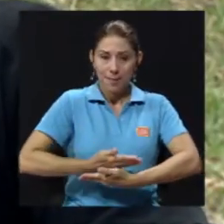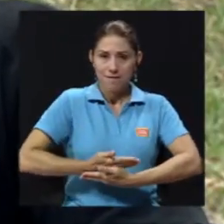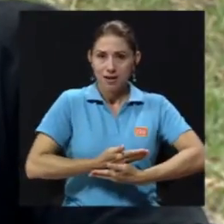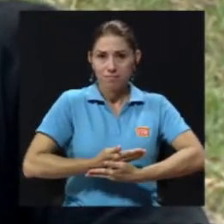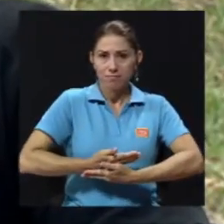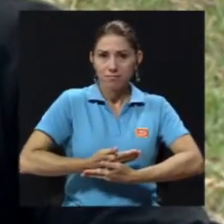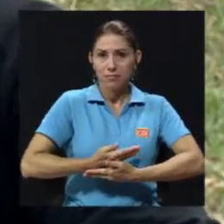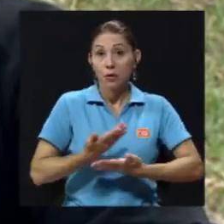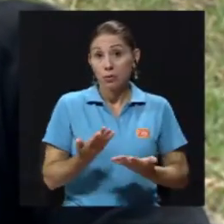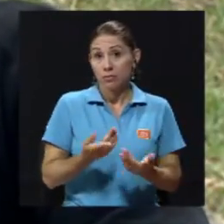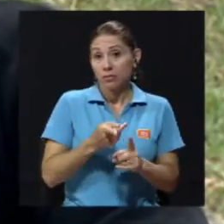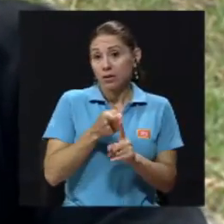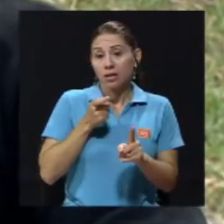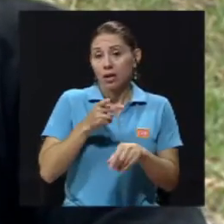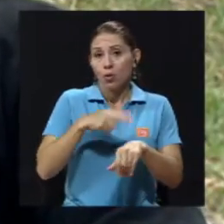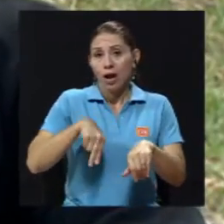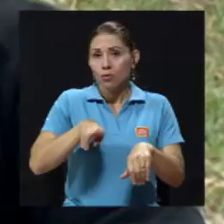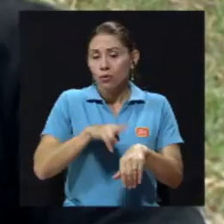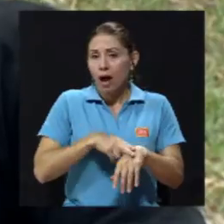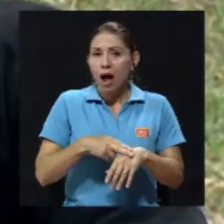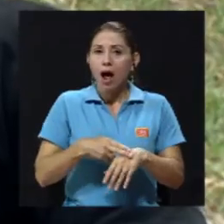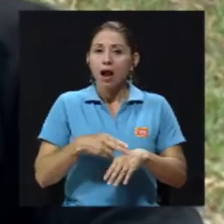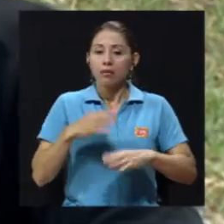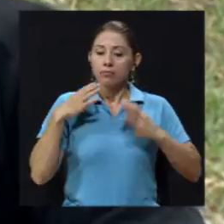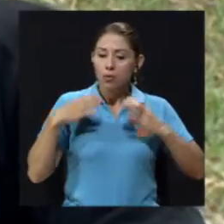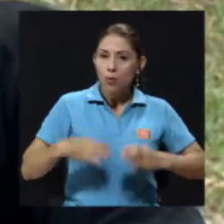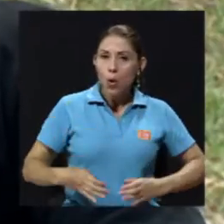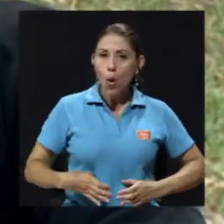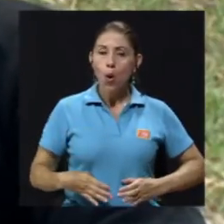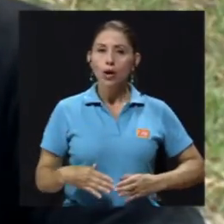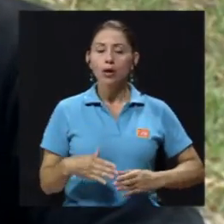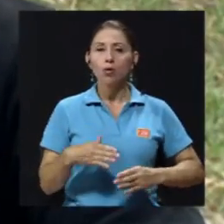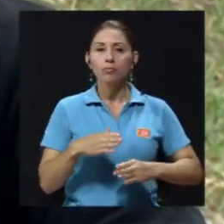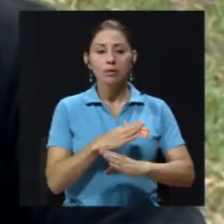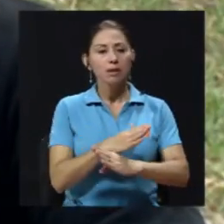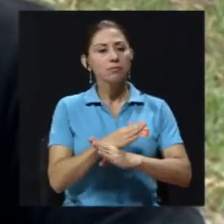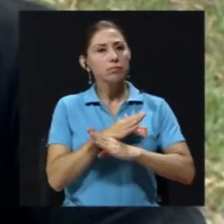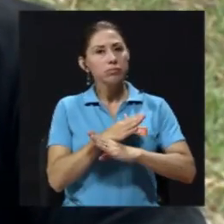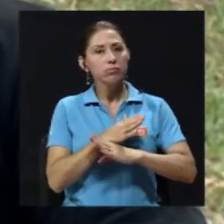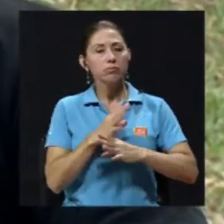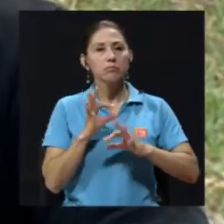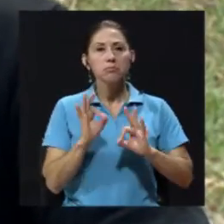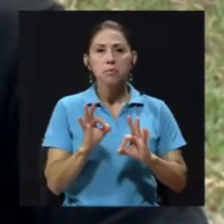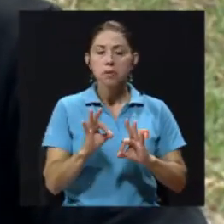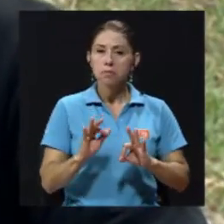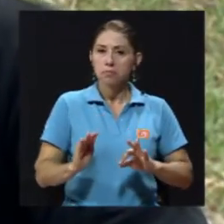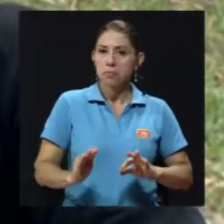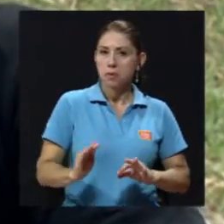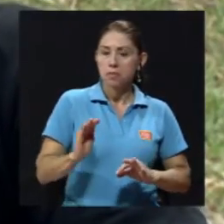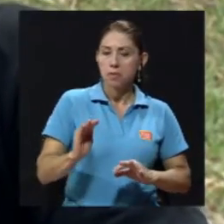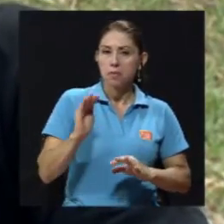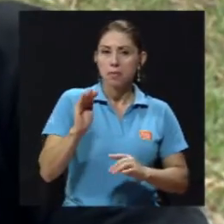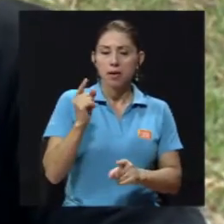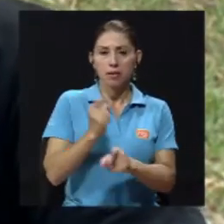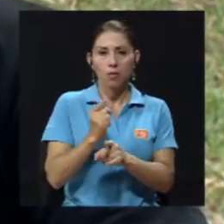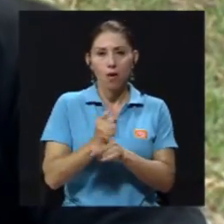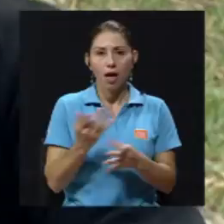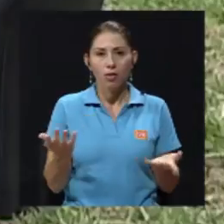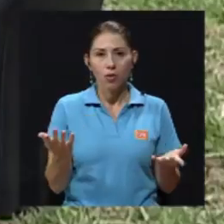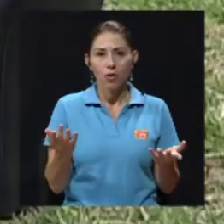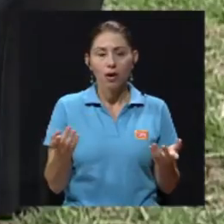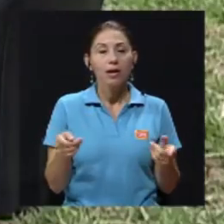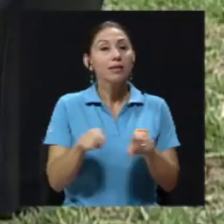pasa desde lo más biológico, mejorando su sistema inmunológico, provocando su crecimiento adecuado,